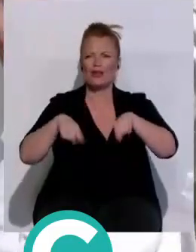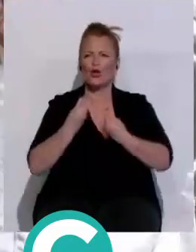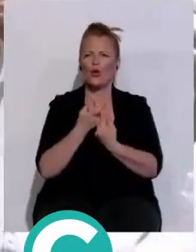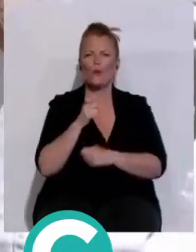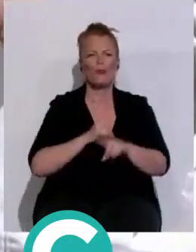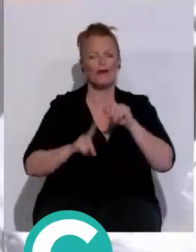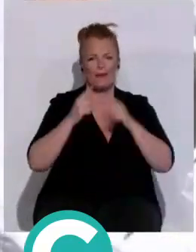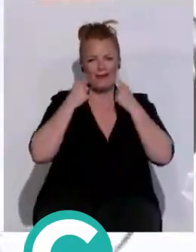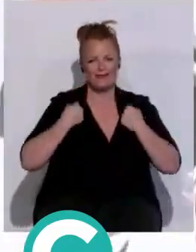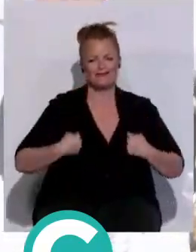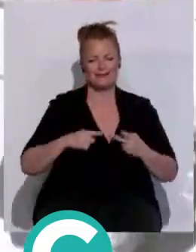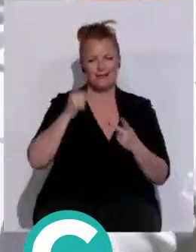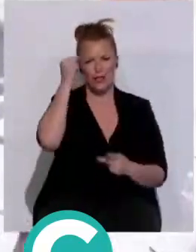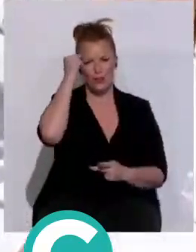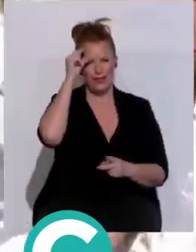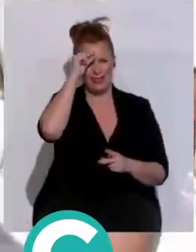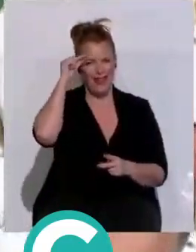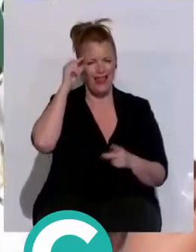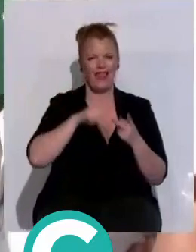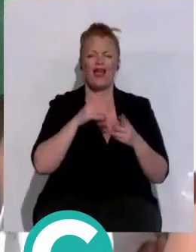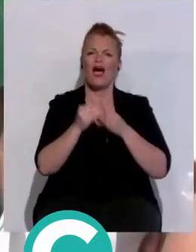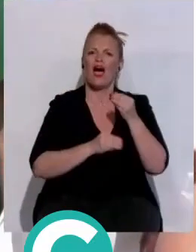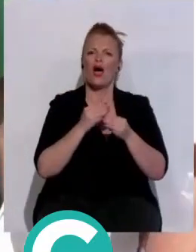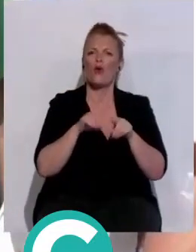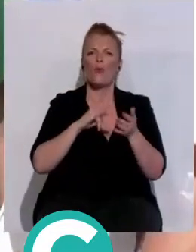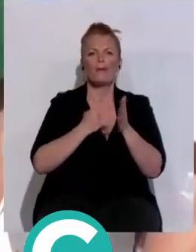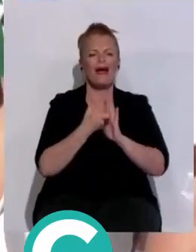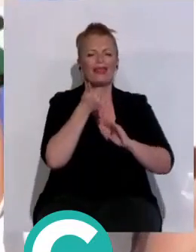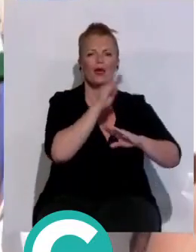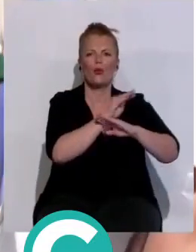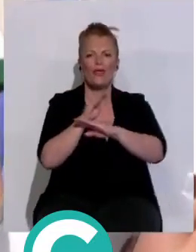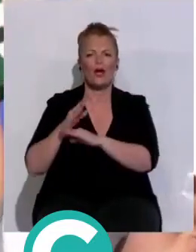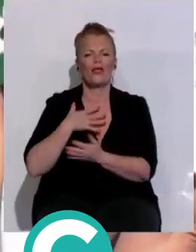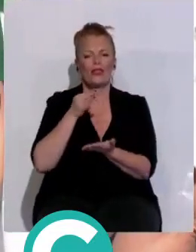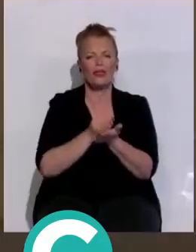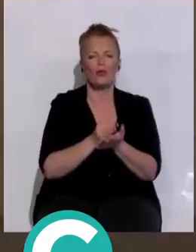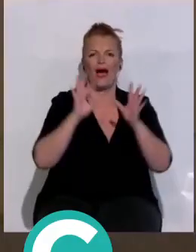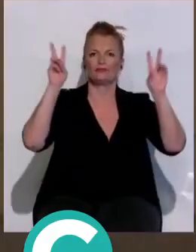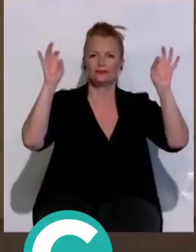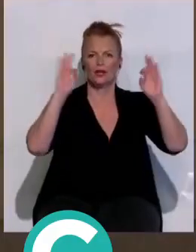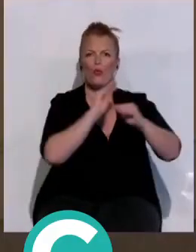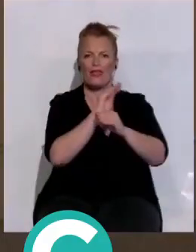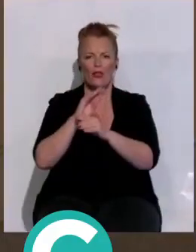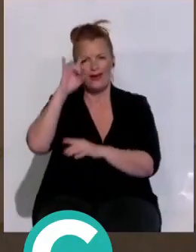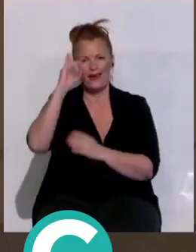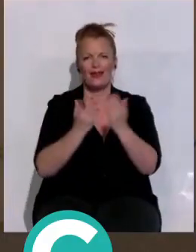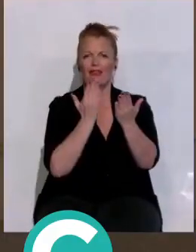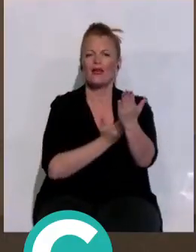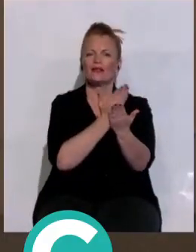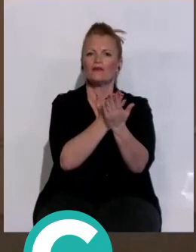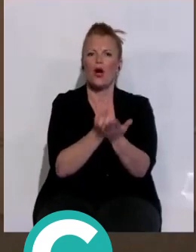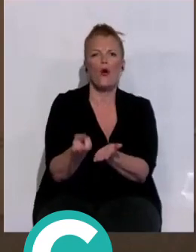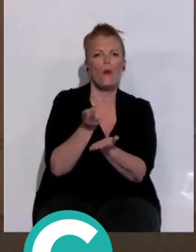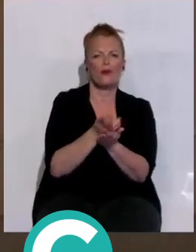Problemas de Salud Mental, un espacio en el que ha dado a conocer el plan de cuidados Cádiz Ciudad Cuidadora, iniciativa por la que apuesta en su